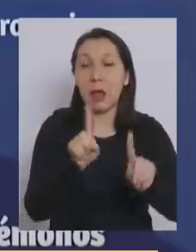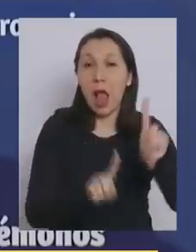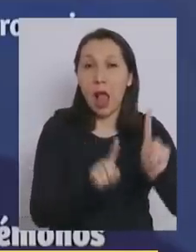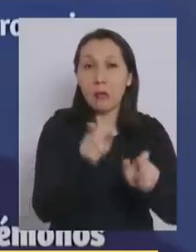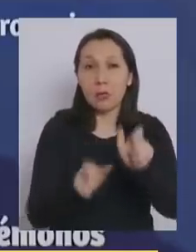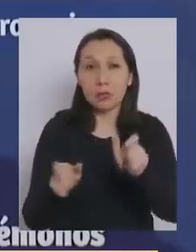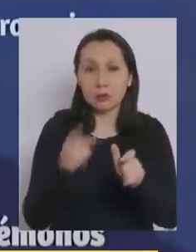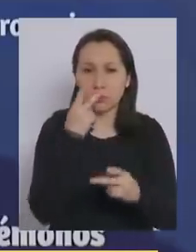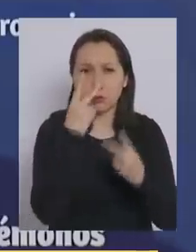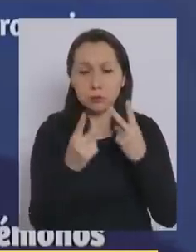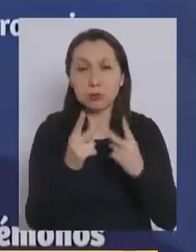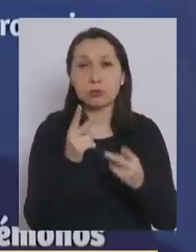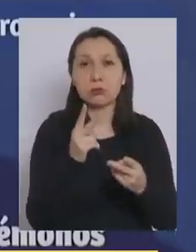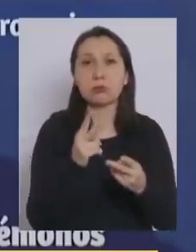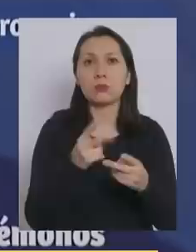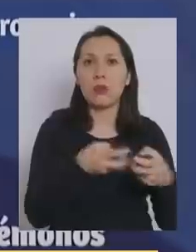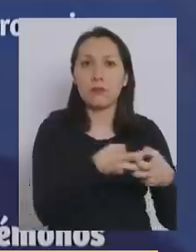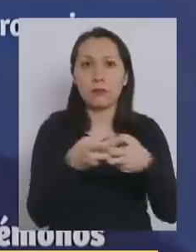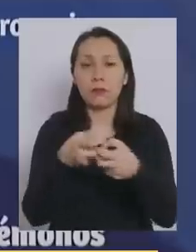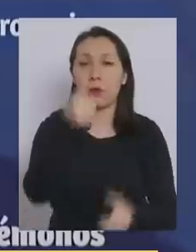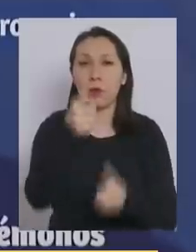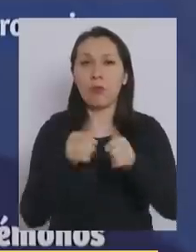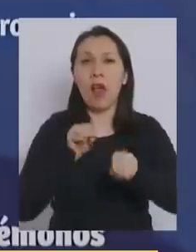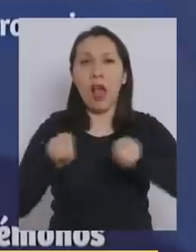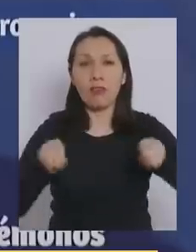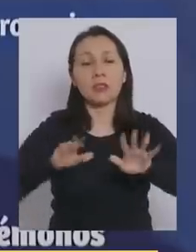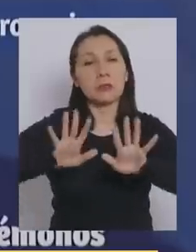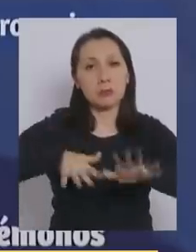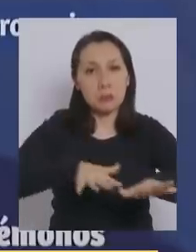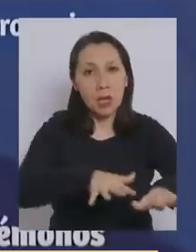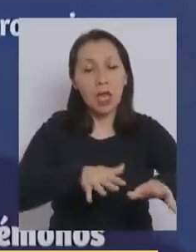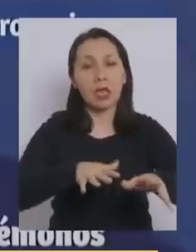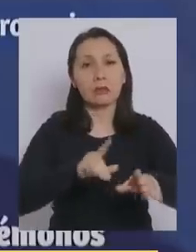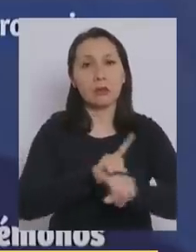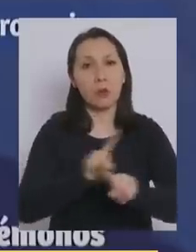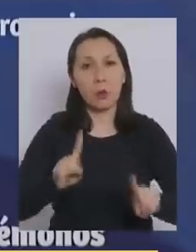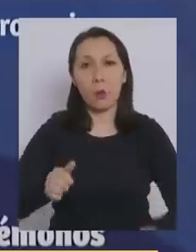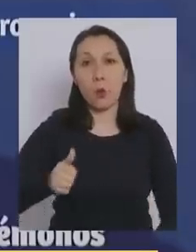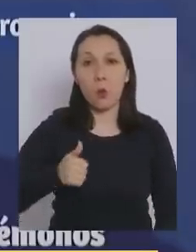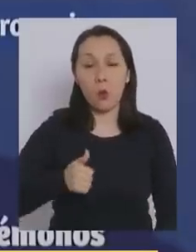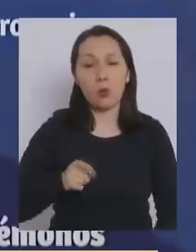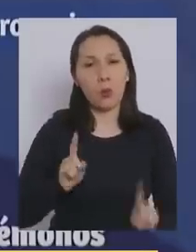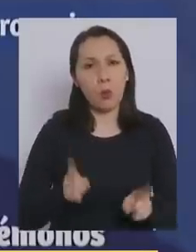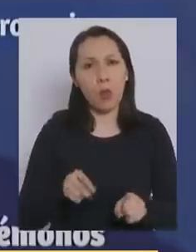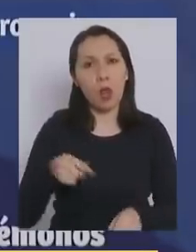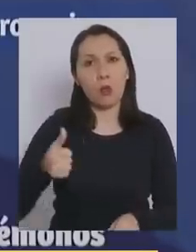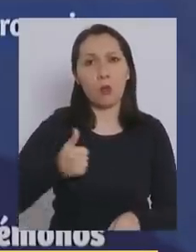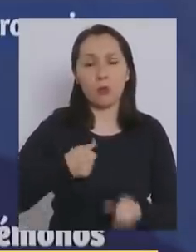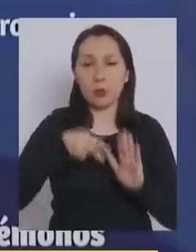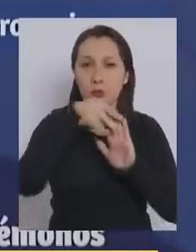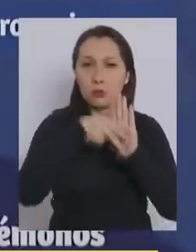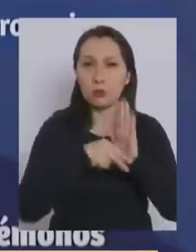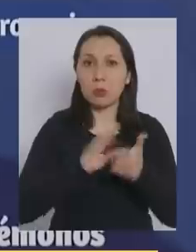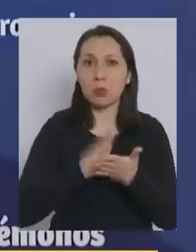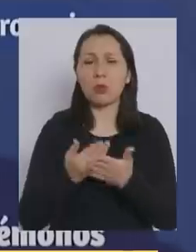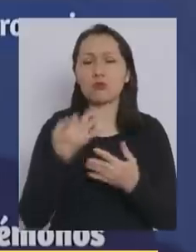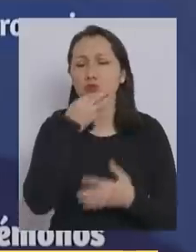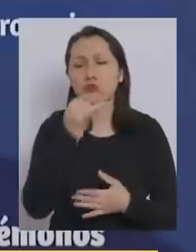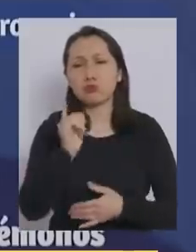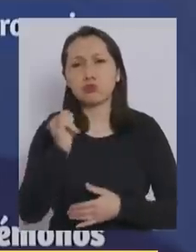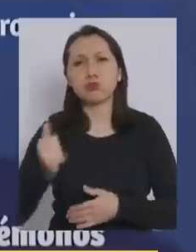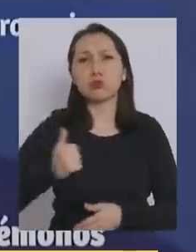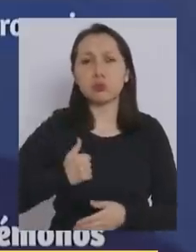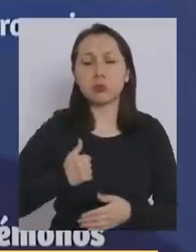e incluso colegios profesionales que llamaron a marchar y que no cumplieron finalmente las normas sanitarias que habían prometido,